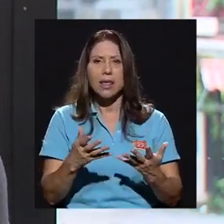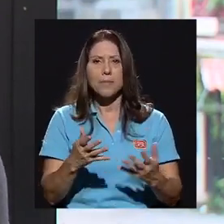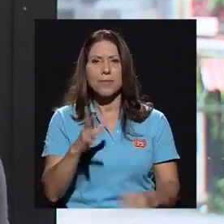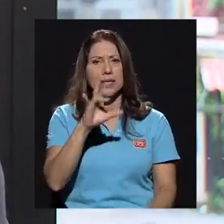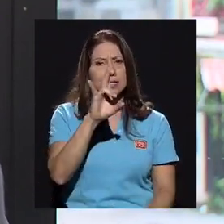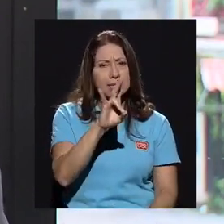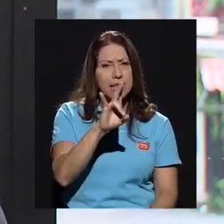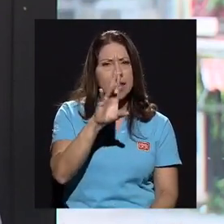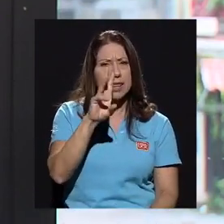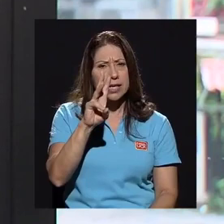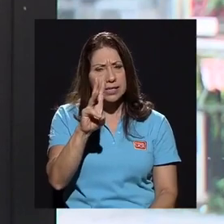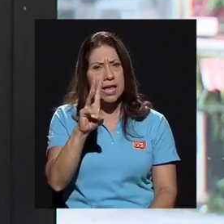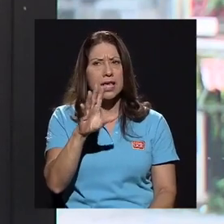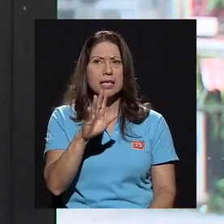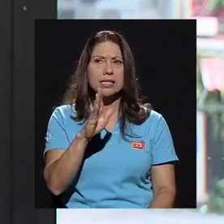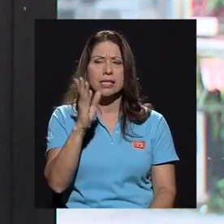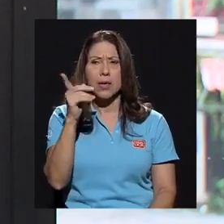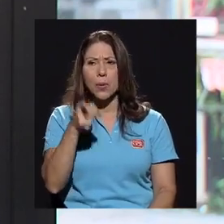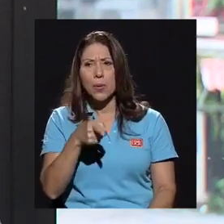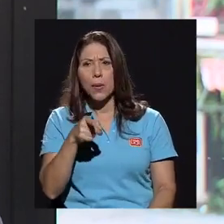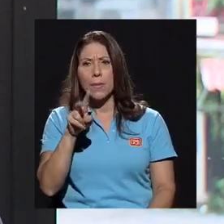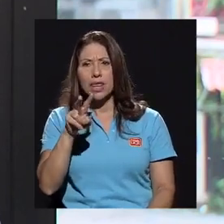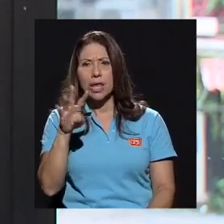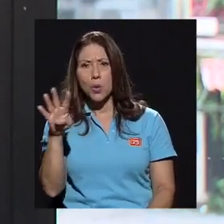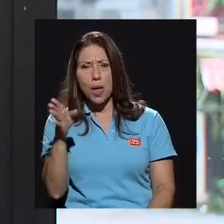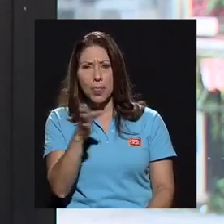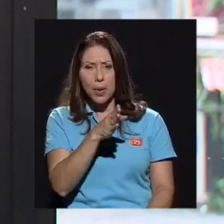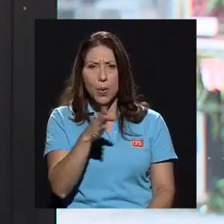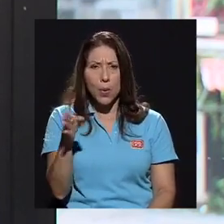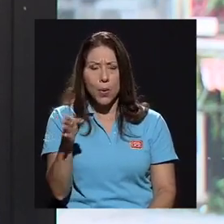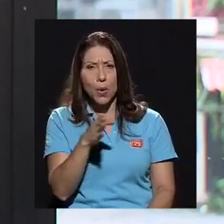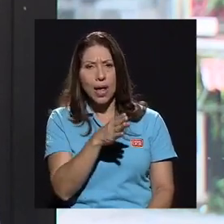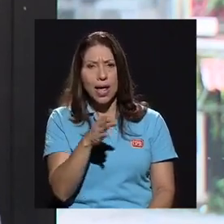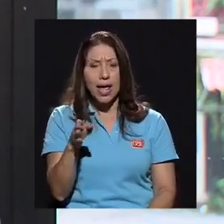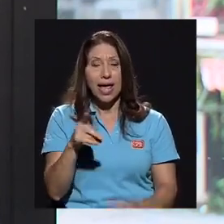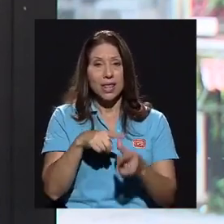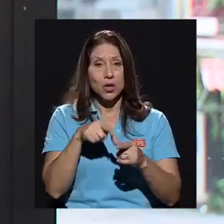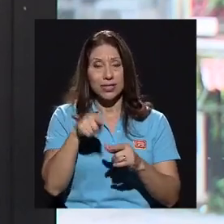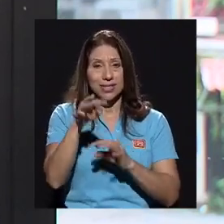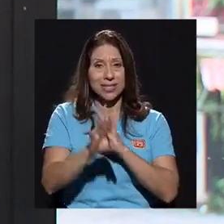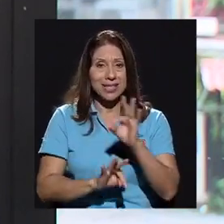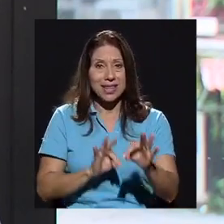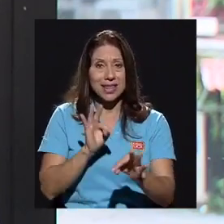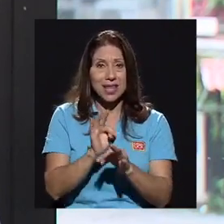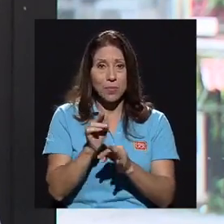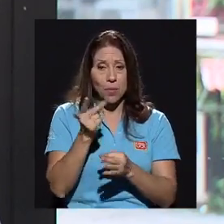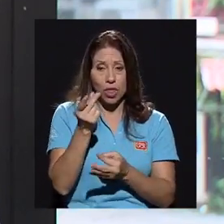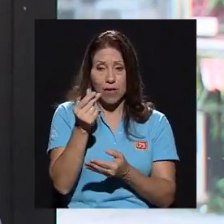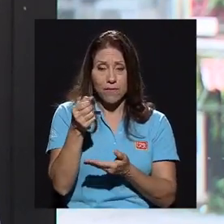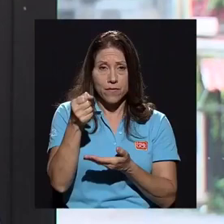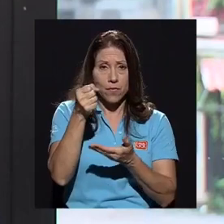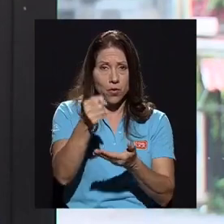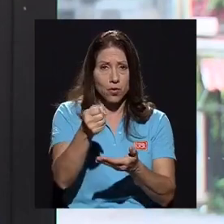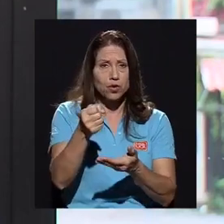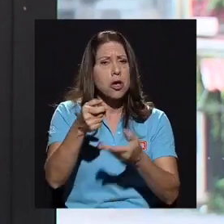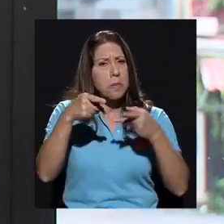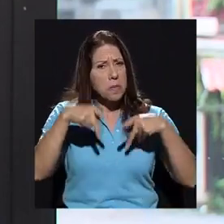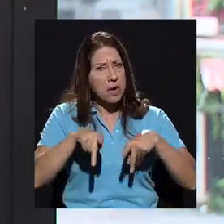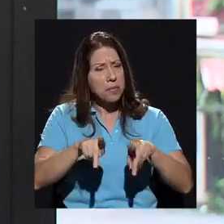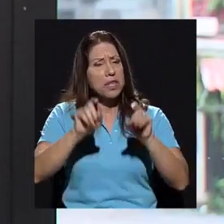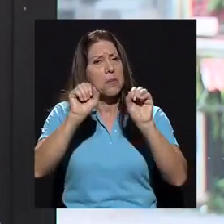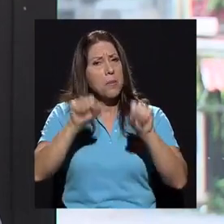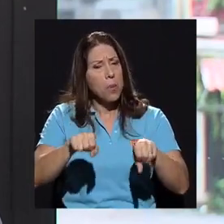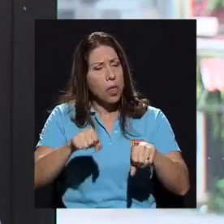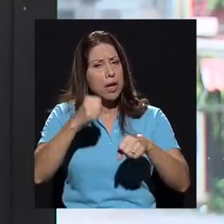76.24. Entonces, este tipo de fondos nos permiten poder seguir